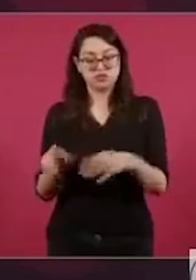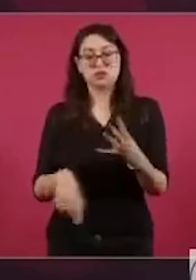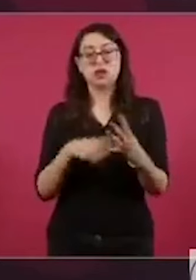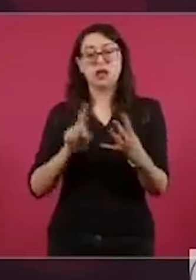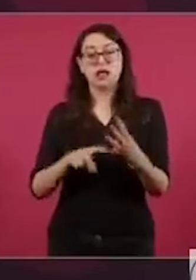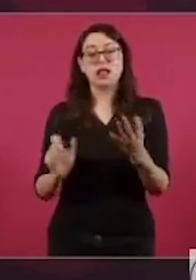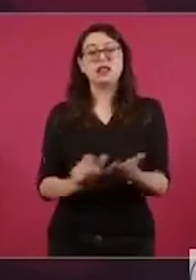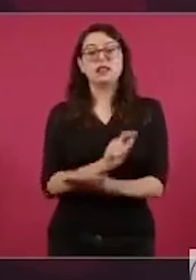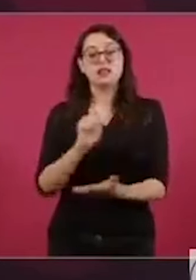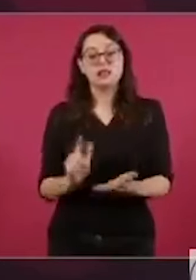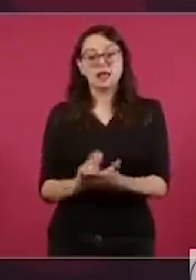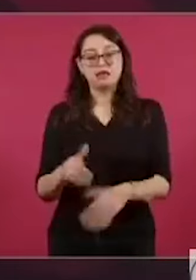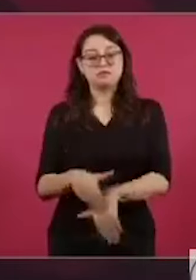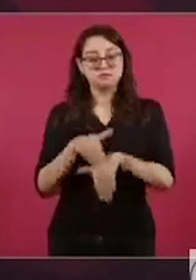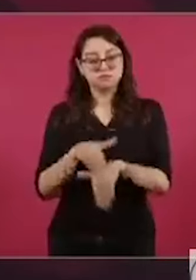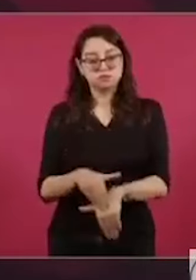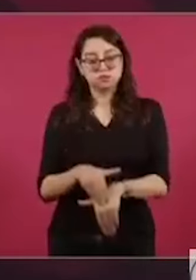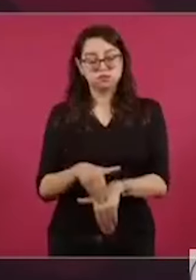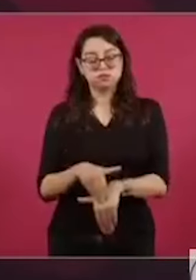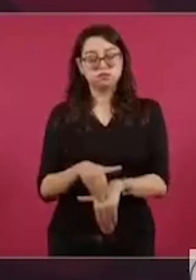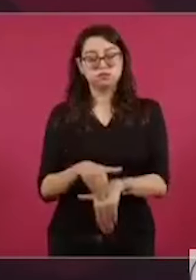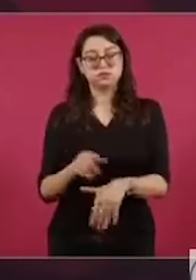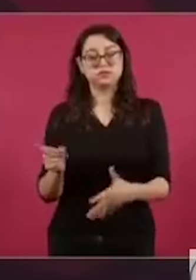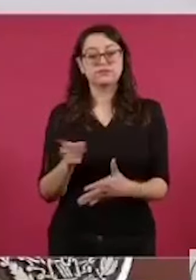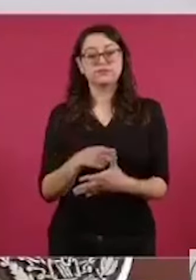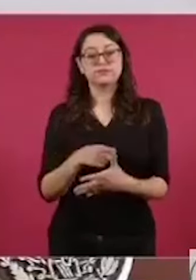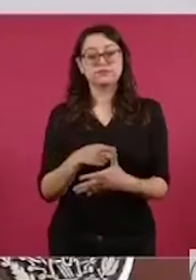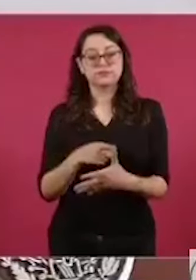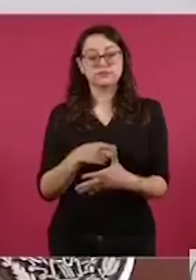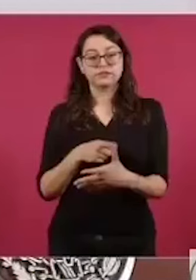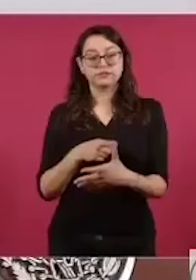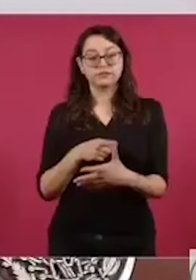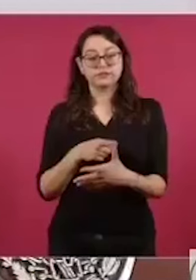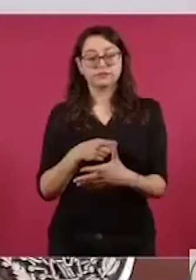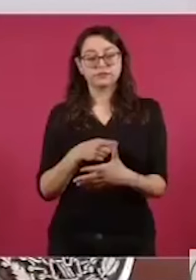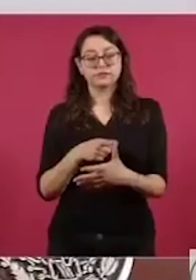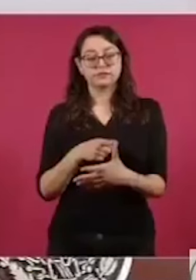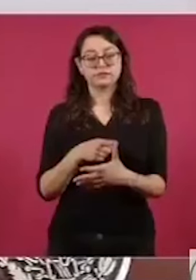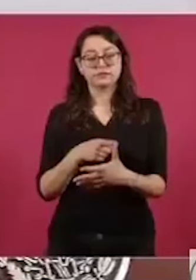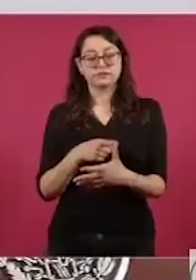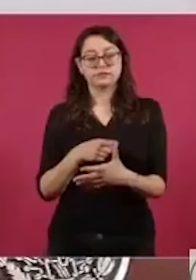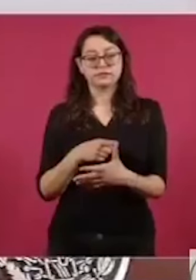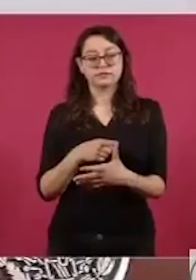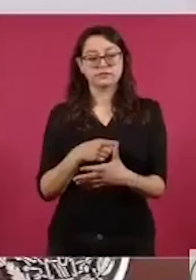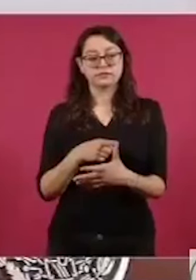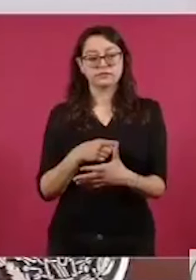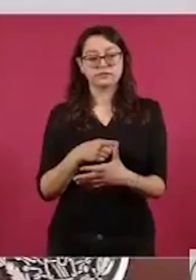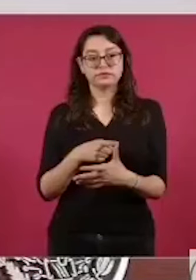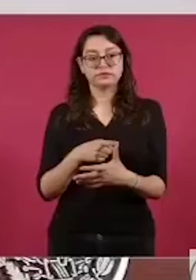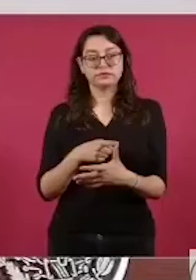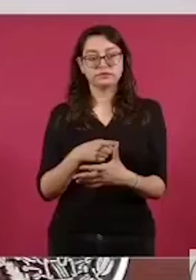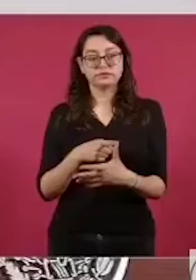con la resolución de